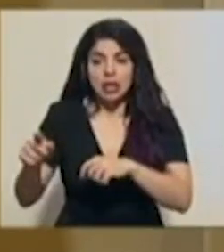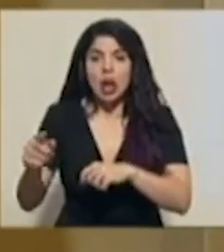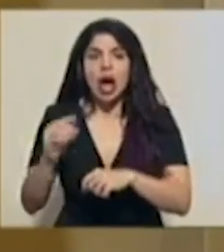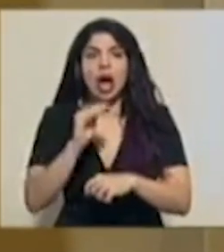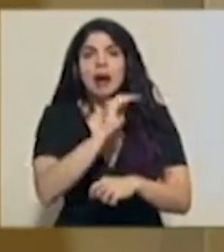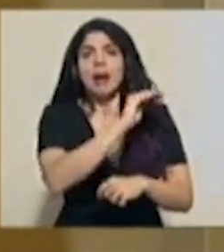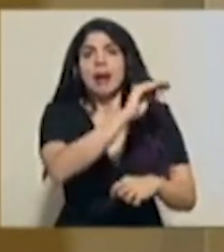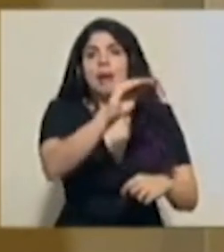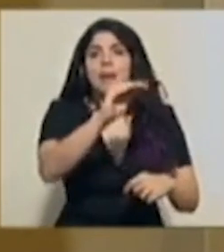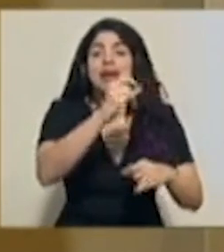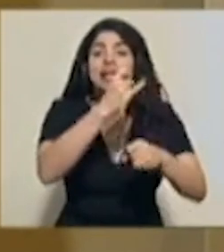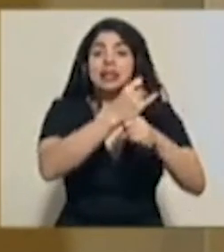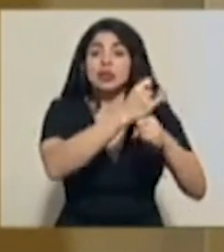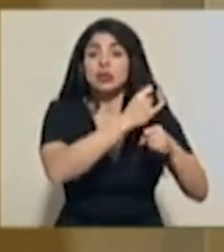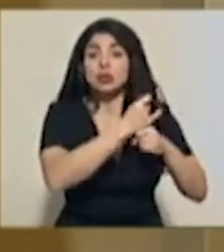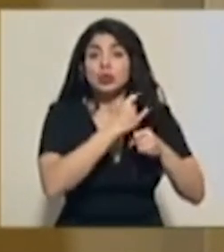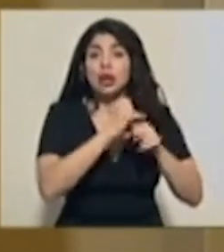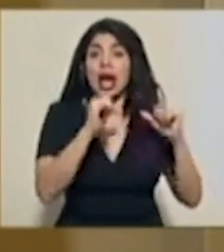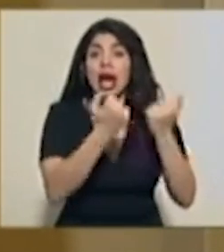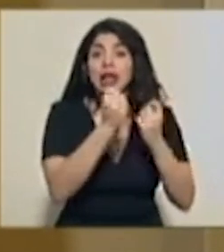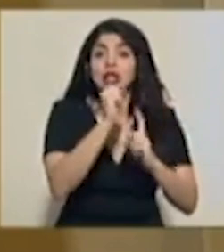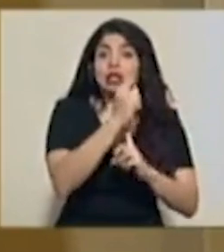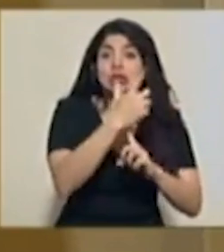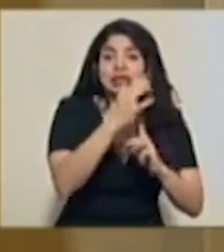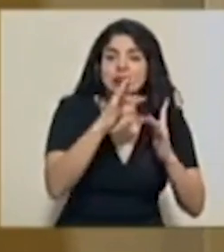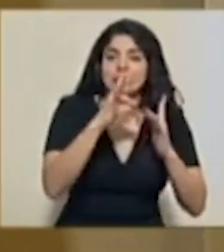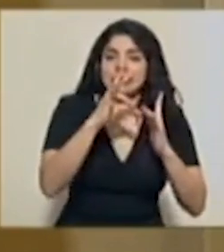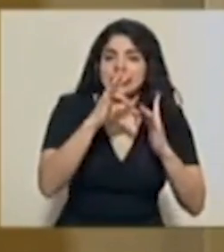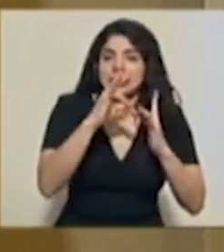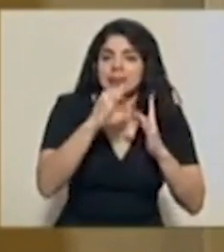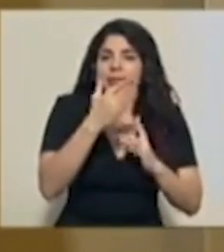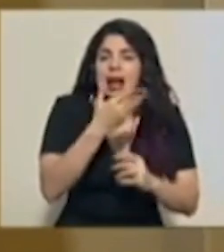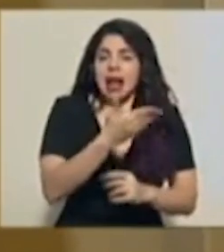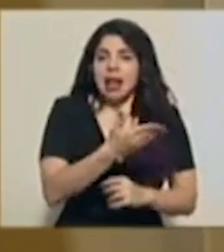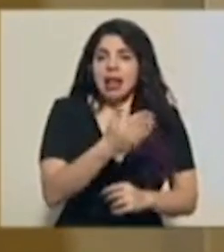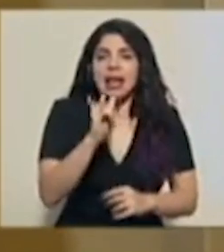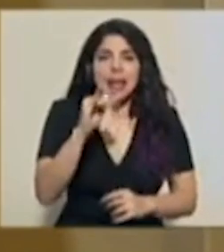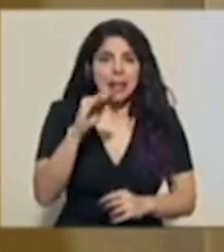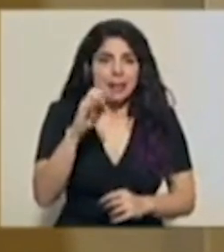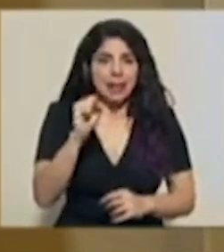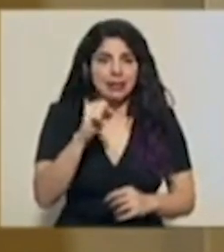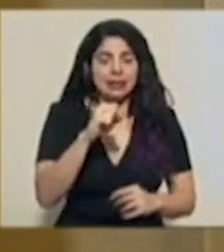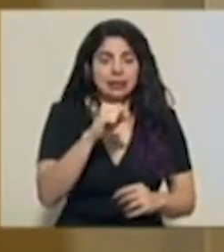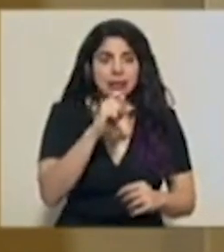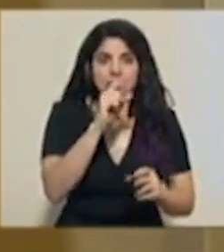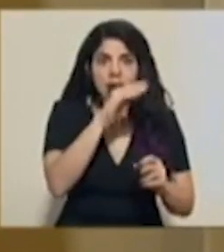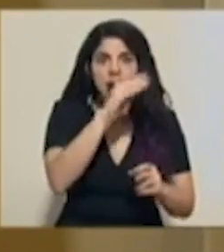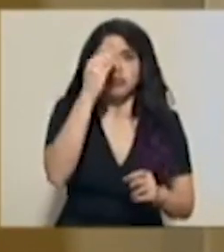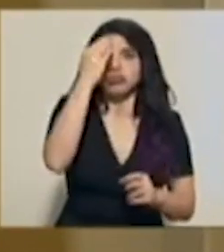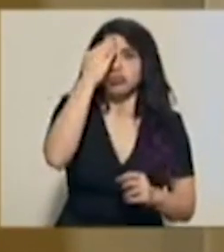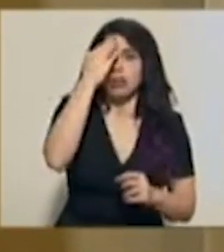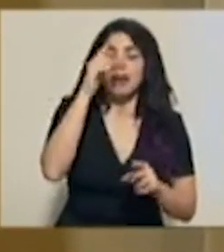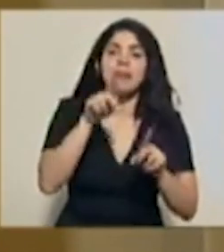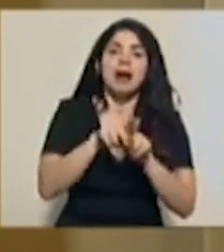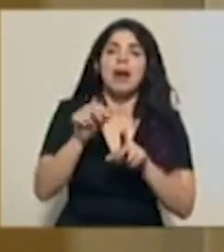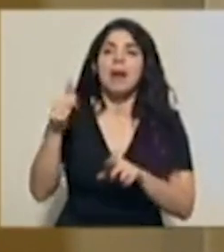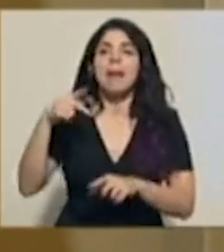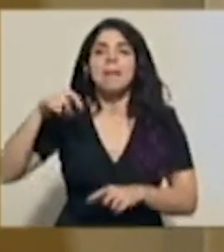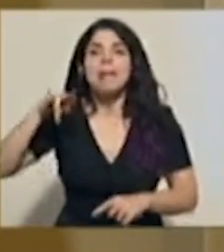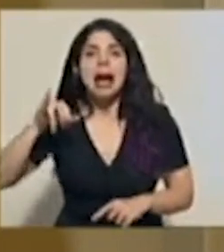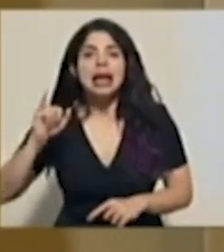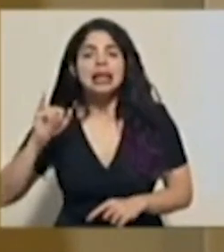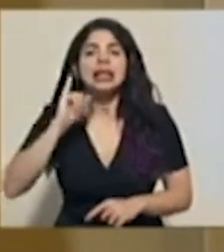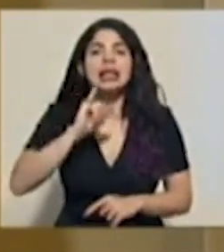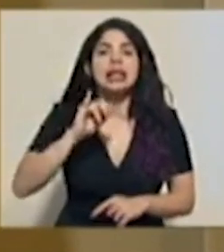entre las instituciones del sector social, principalmente en este caso el IMAS, pero también otras como el PAN y el